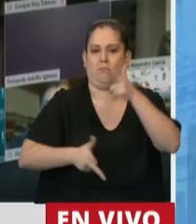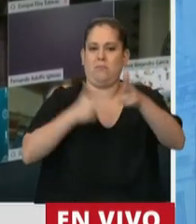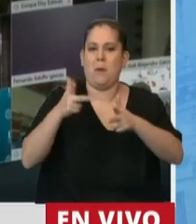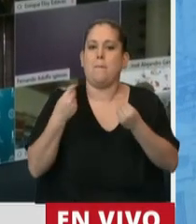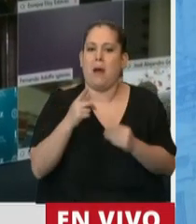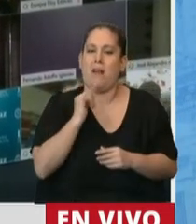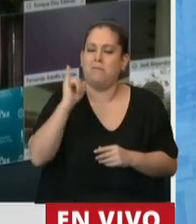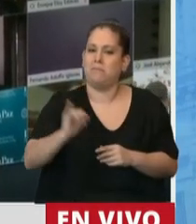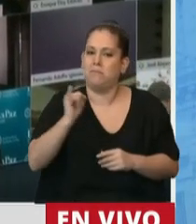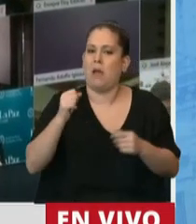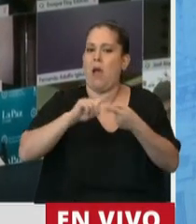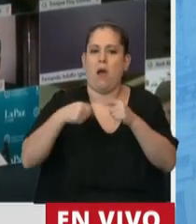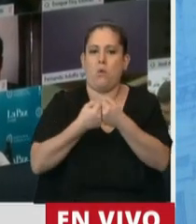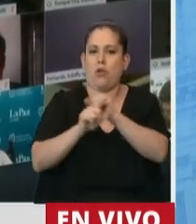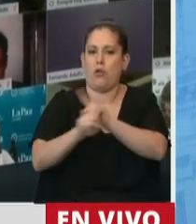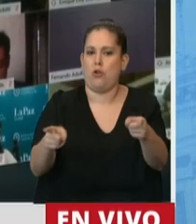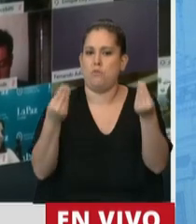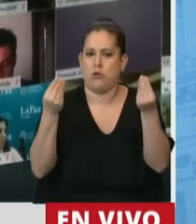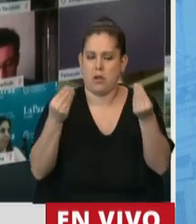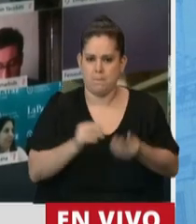disidencia de nuestro interloque. Muchas gracias, presidente.